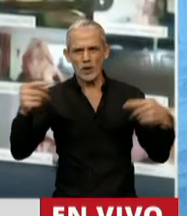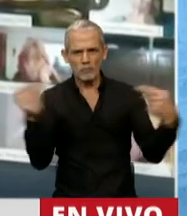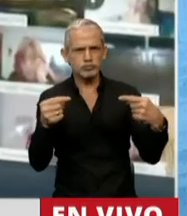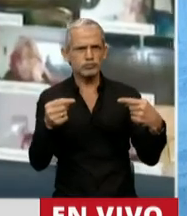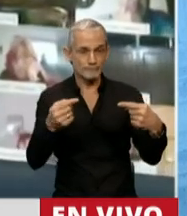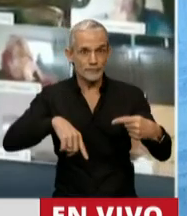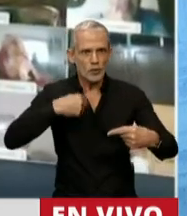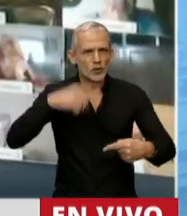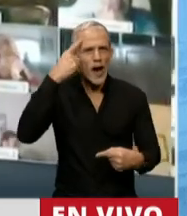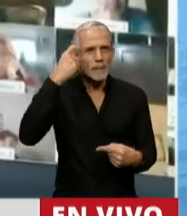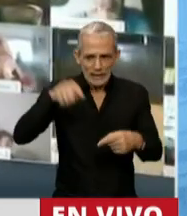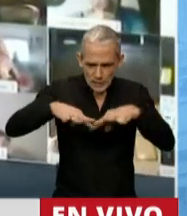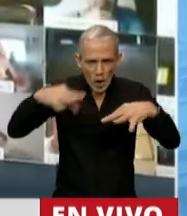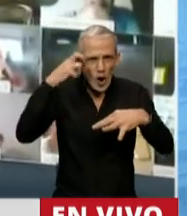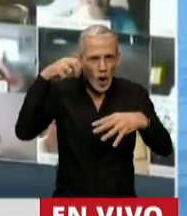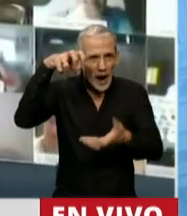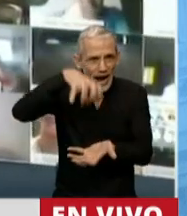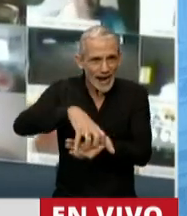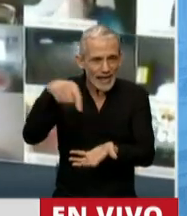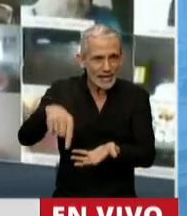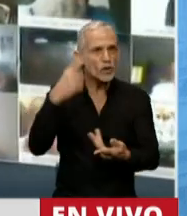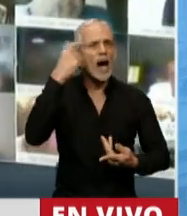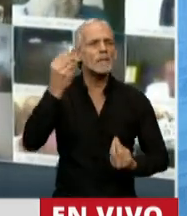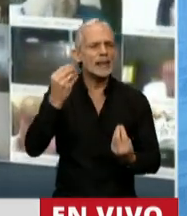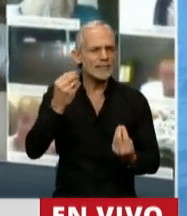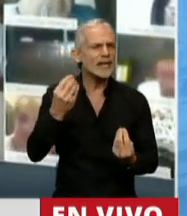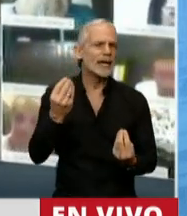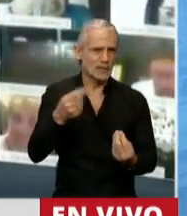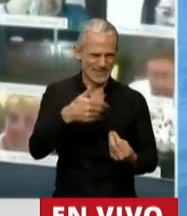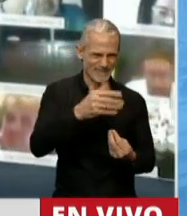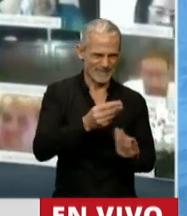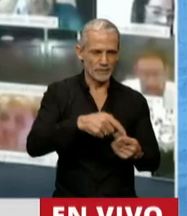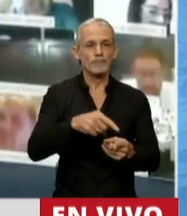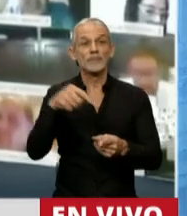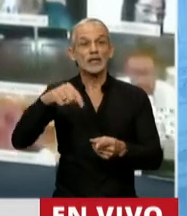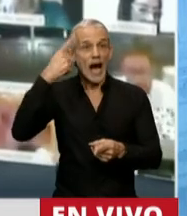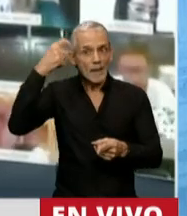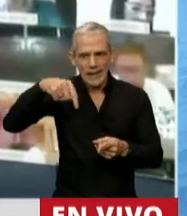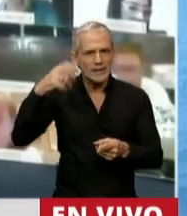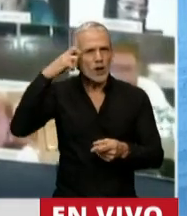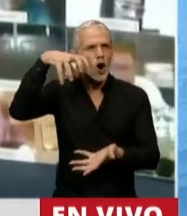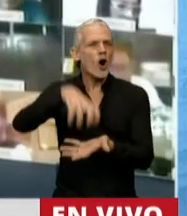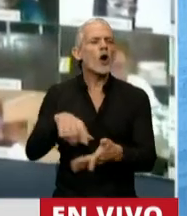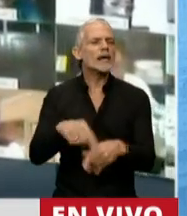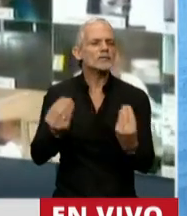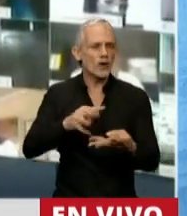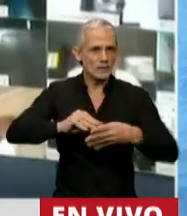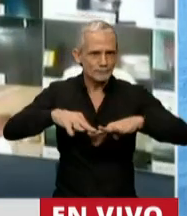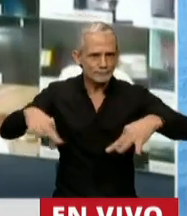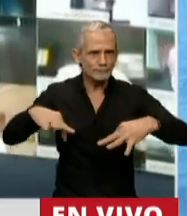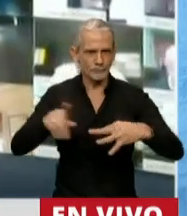aprender es nosotros en el Congreso a... Ya termino, señor presidente. Lo que nosotros tenemos que aprender en el Congreso es a